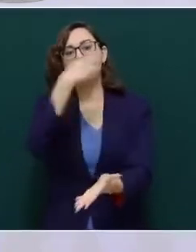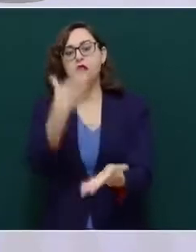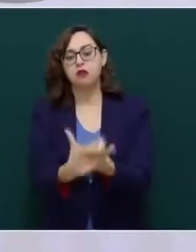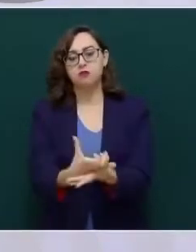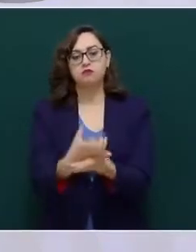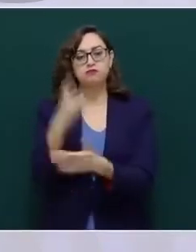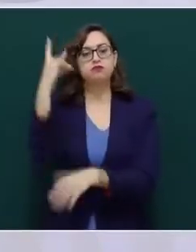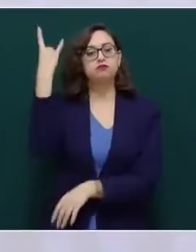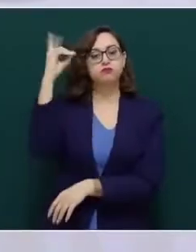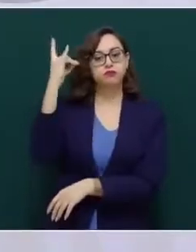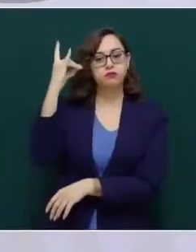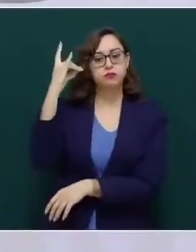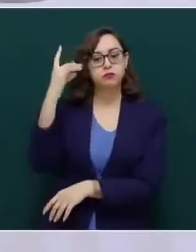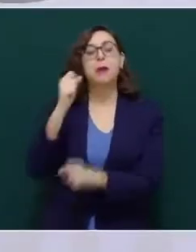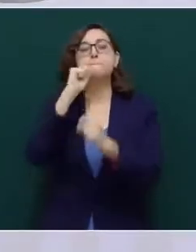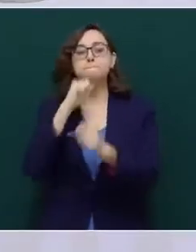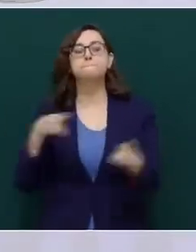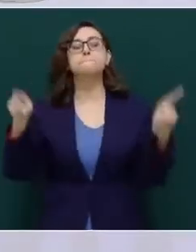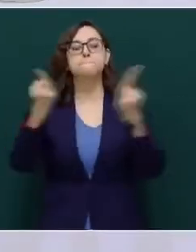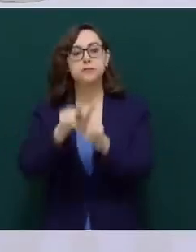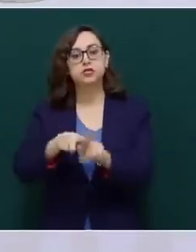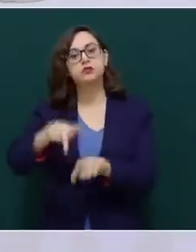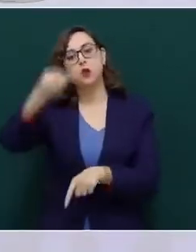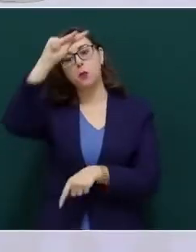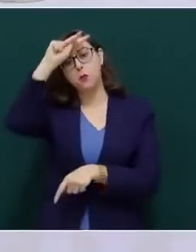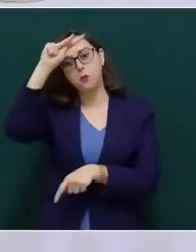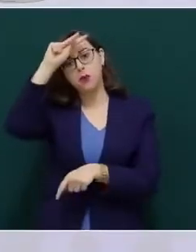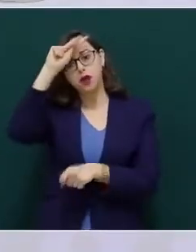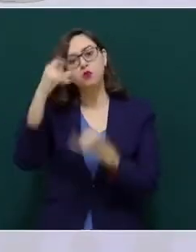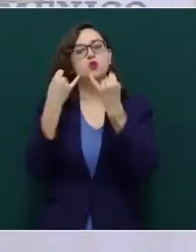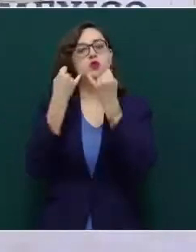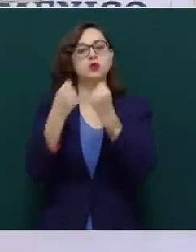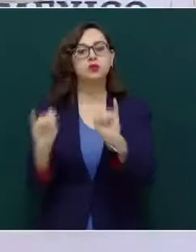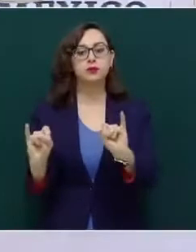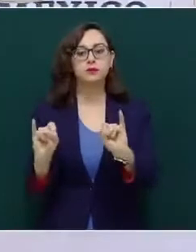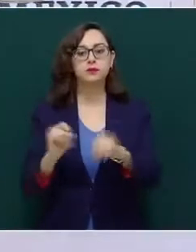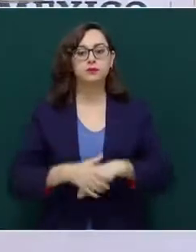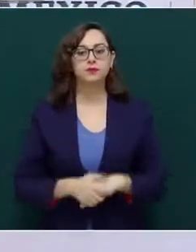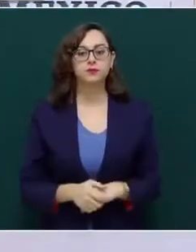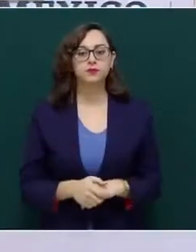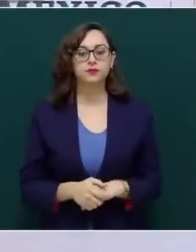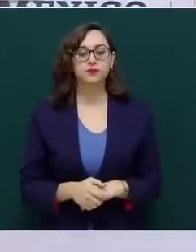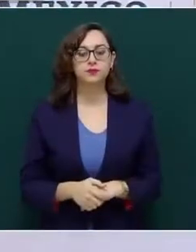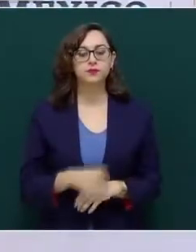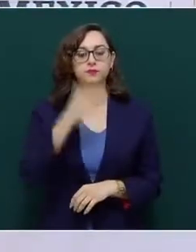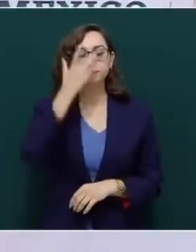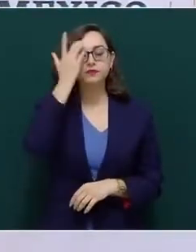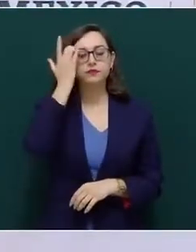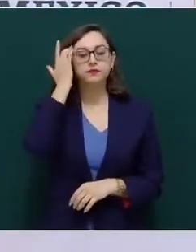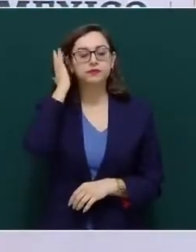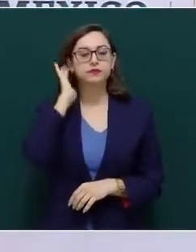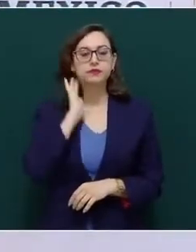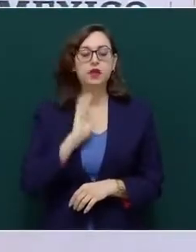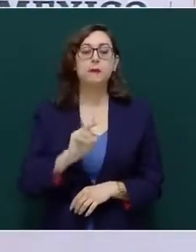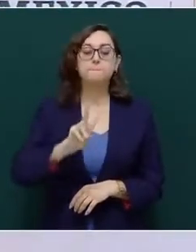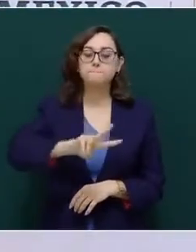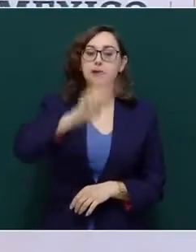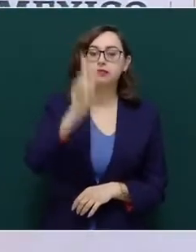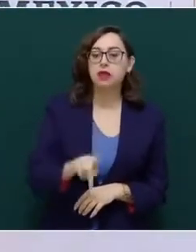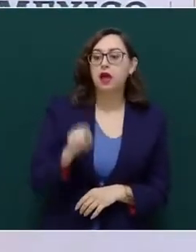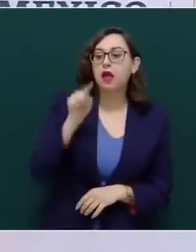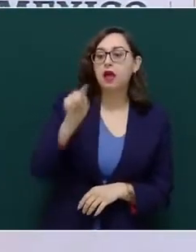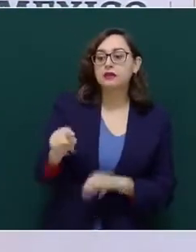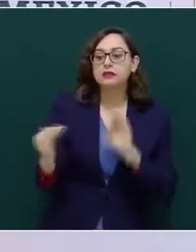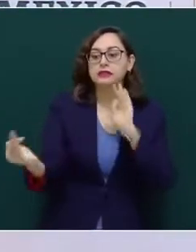consuma la independencia de Perú. Por cierto, en la costa de este país, a principios